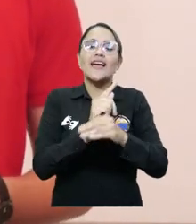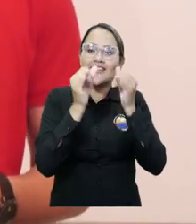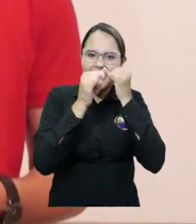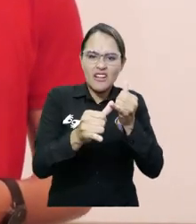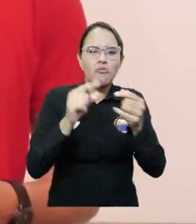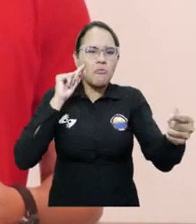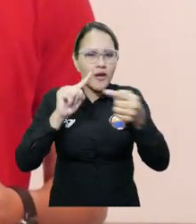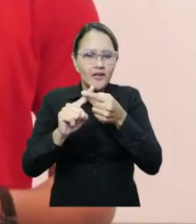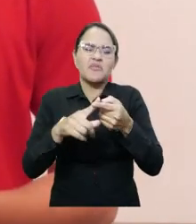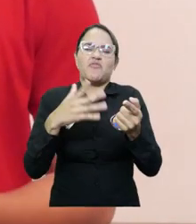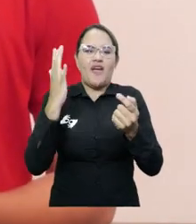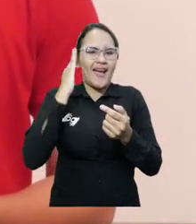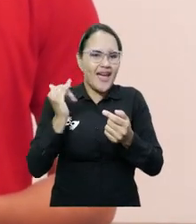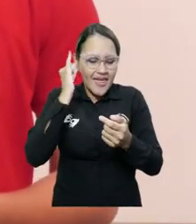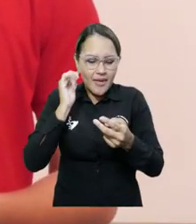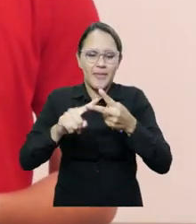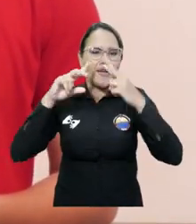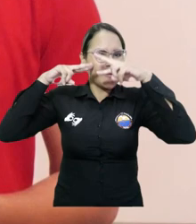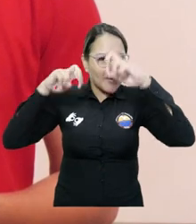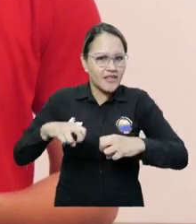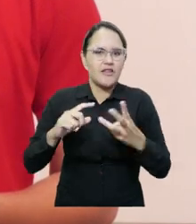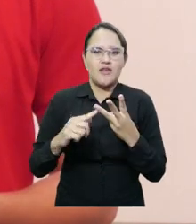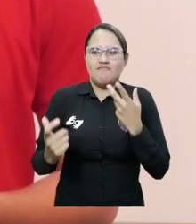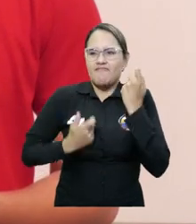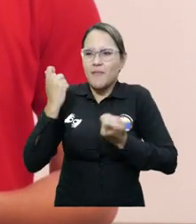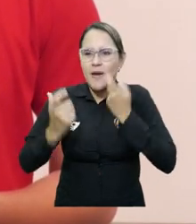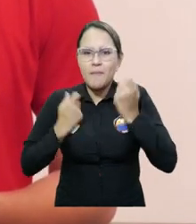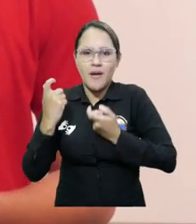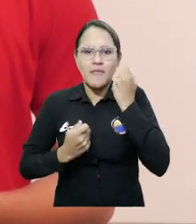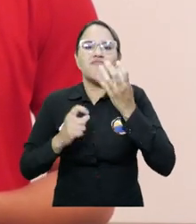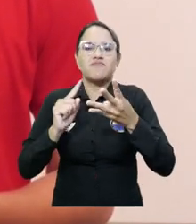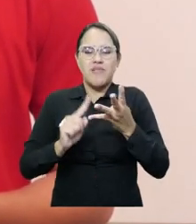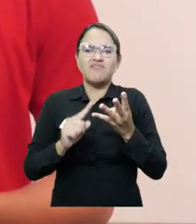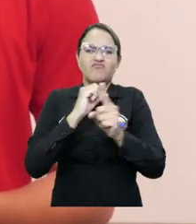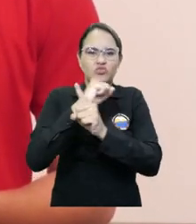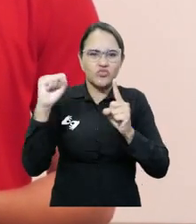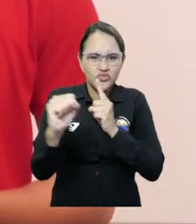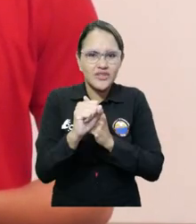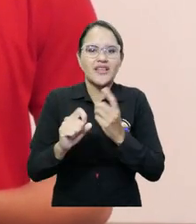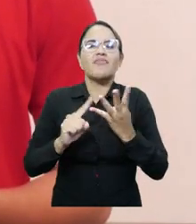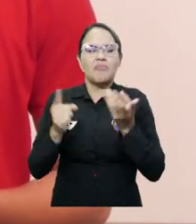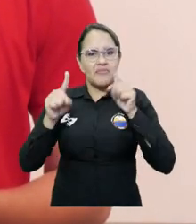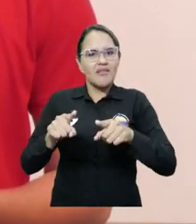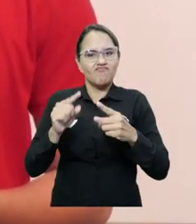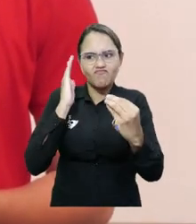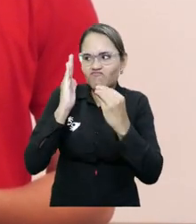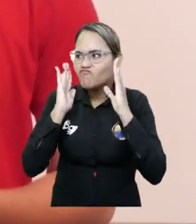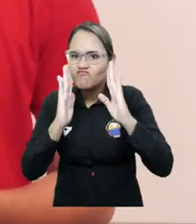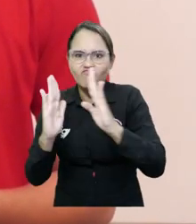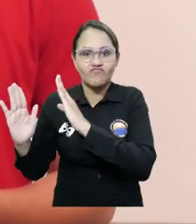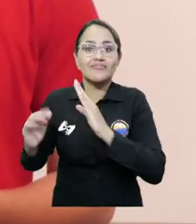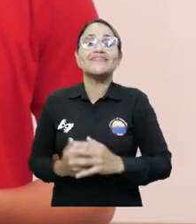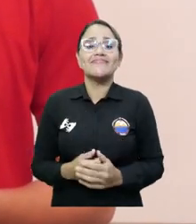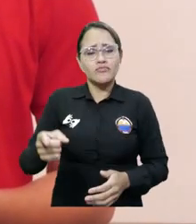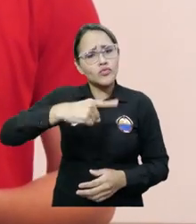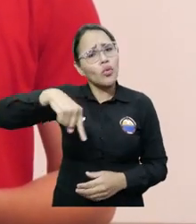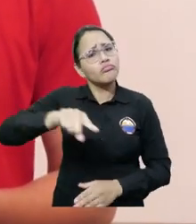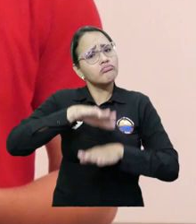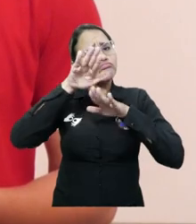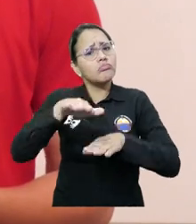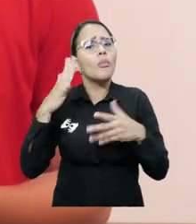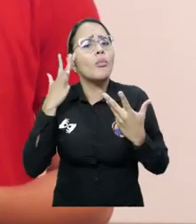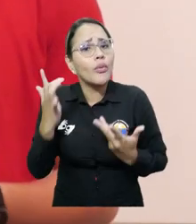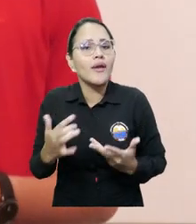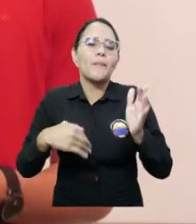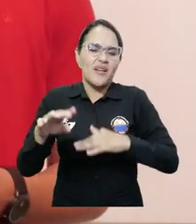social y bienestar universitario. Nuestro deseo de representarlos nace desde nuestra vocación por el servicio. Por eso este 25 de octubre los